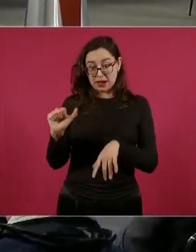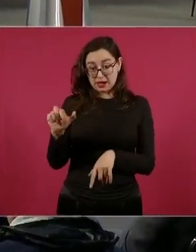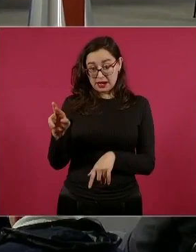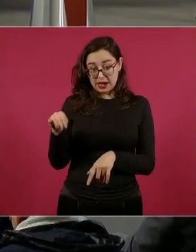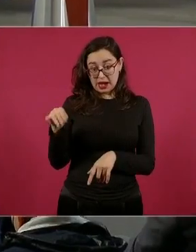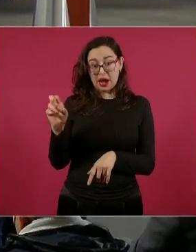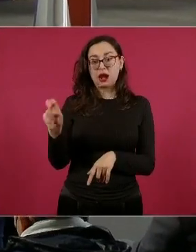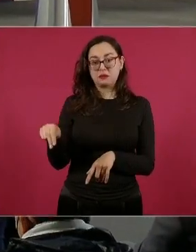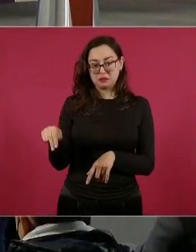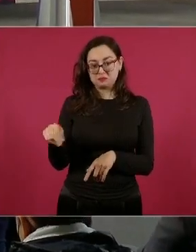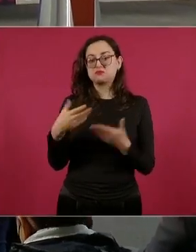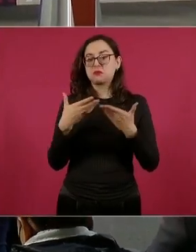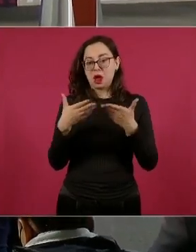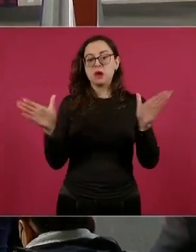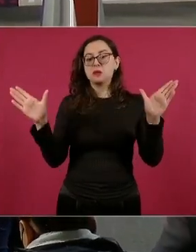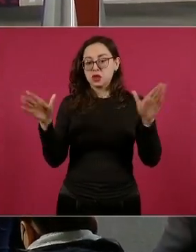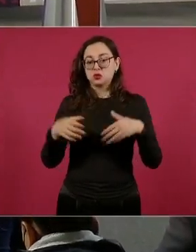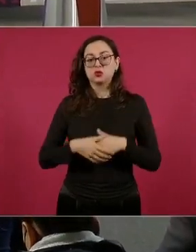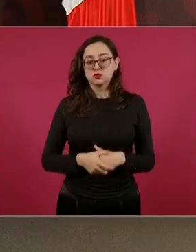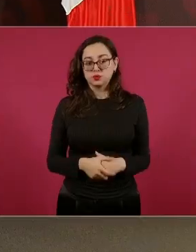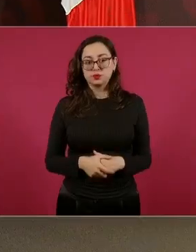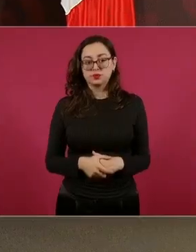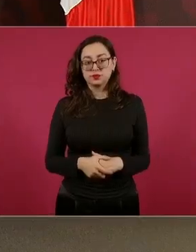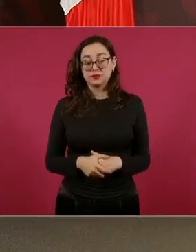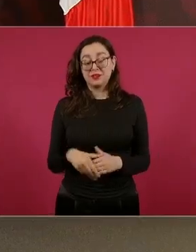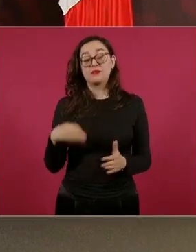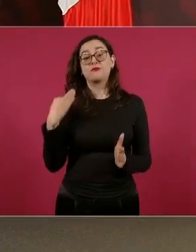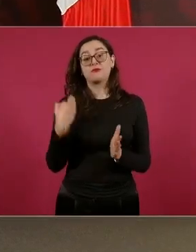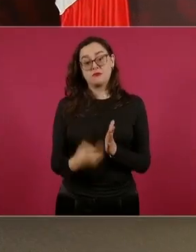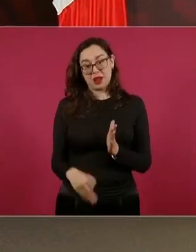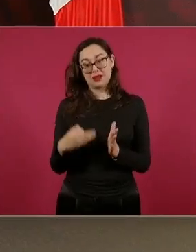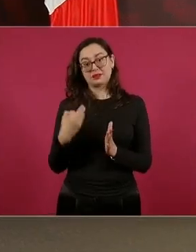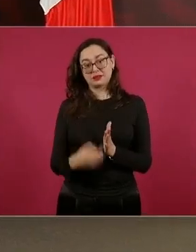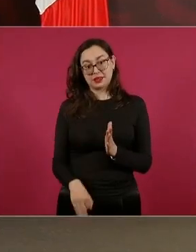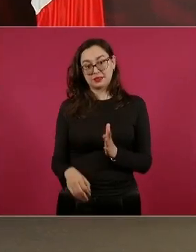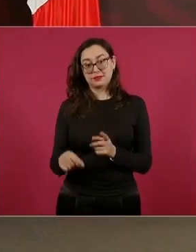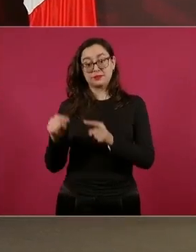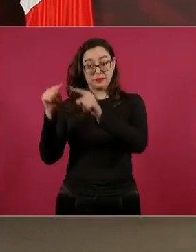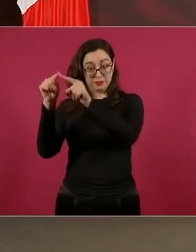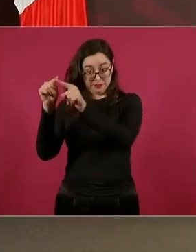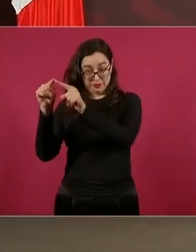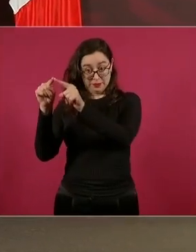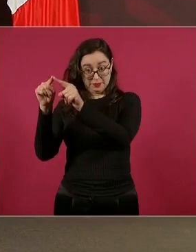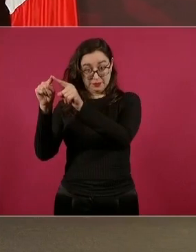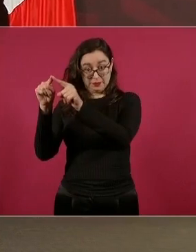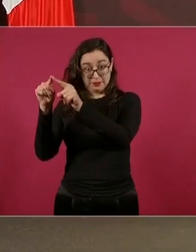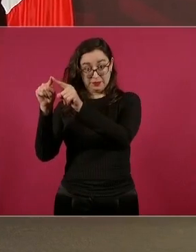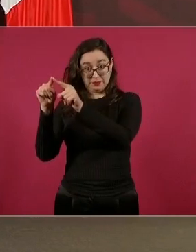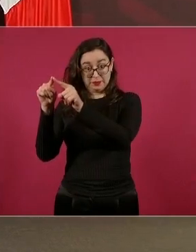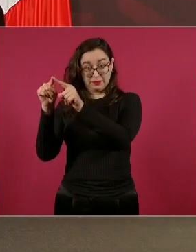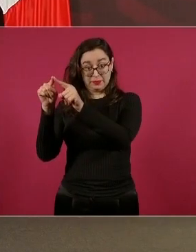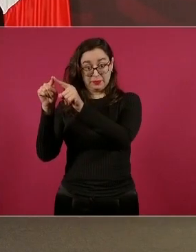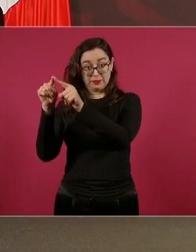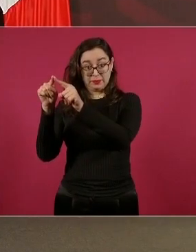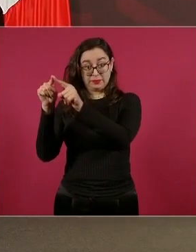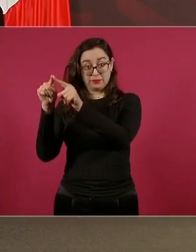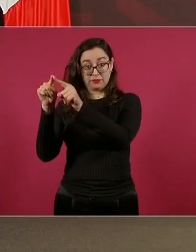Lo que se está trabajando es de Playa, este es un tramo,